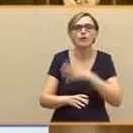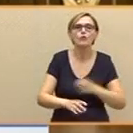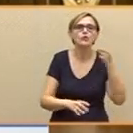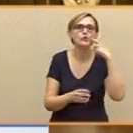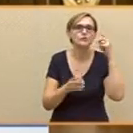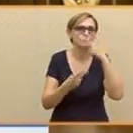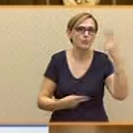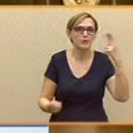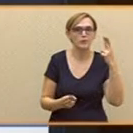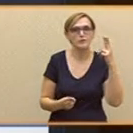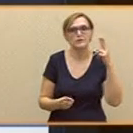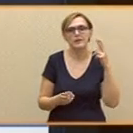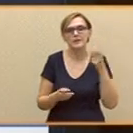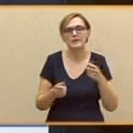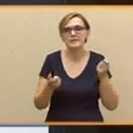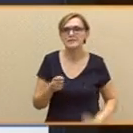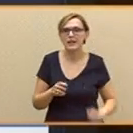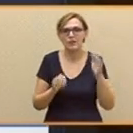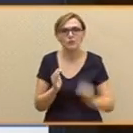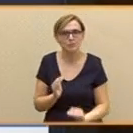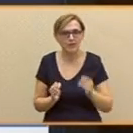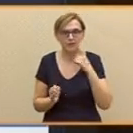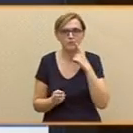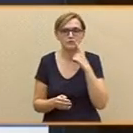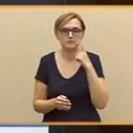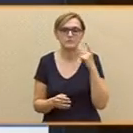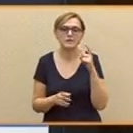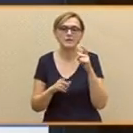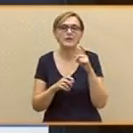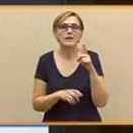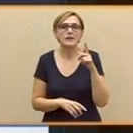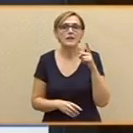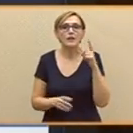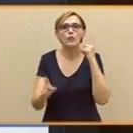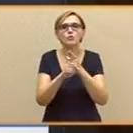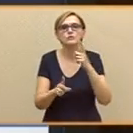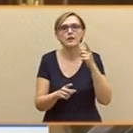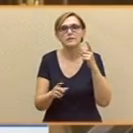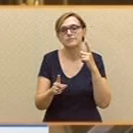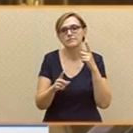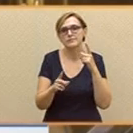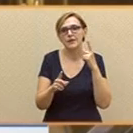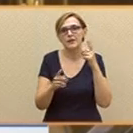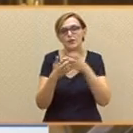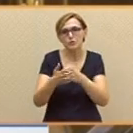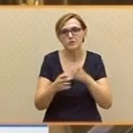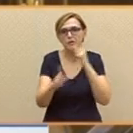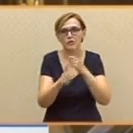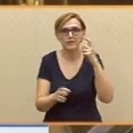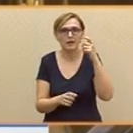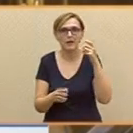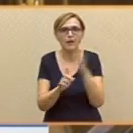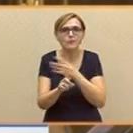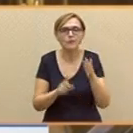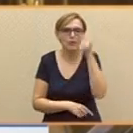pagan algunos empresarios. En lo que se refiere a la lucha contra la violencia machista, únicamente contemplan el aumento de recursos y partidas para